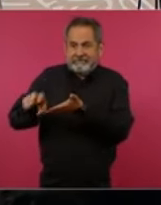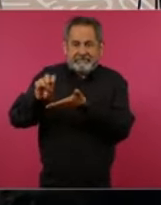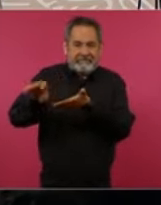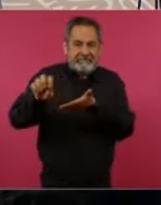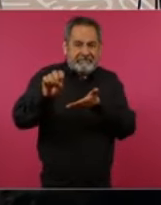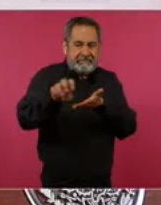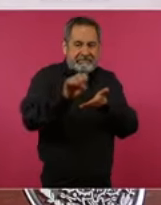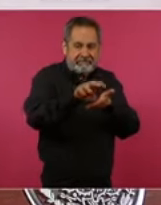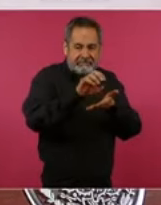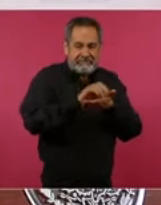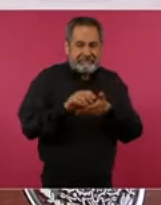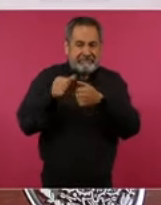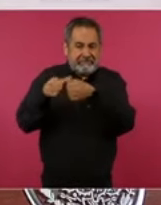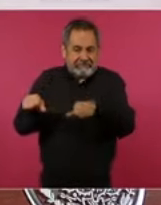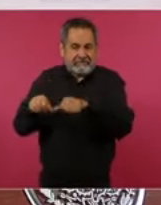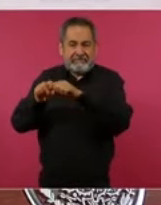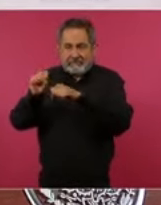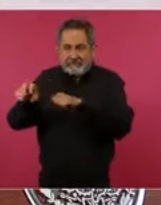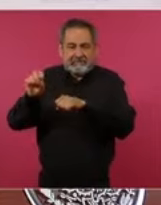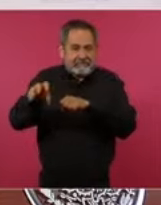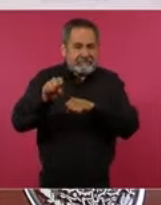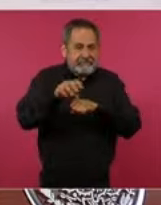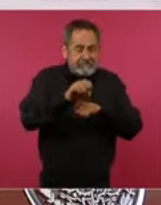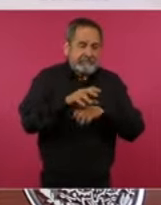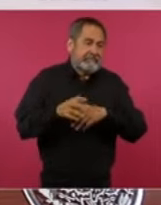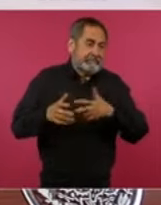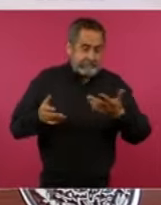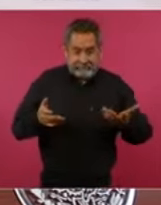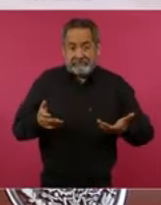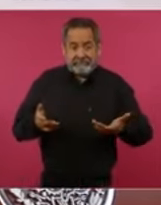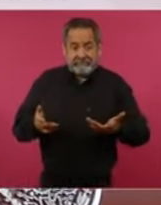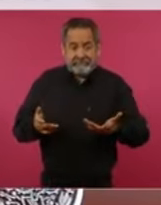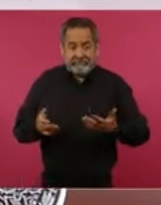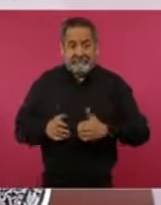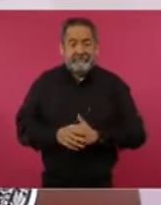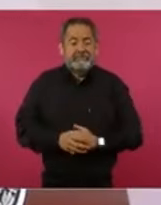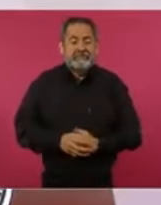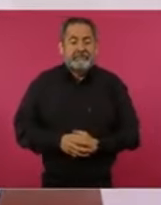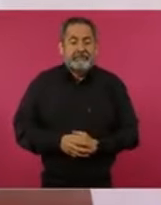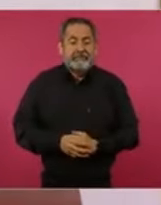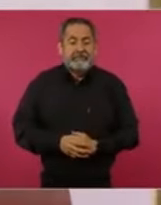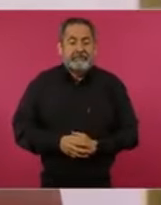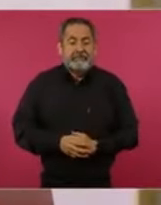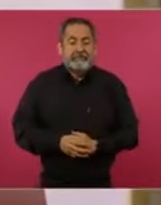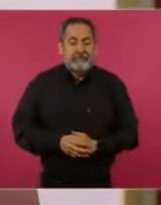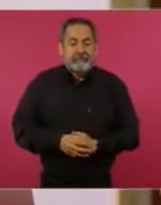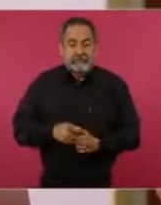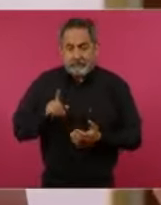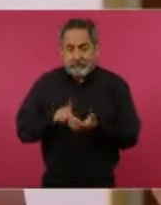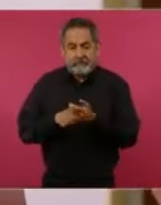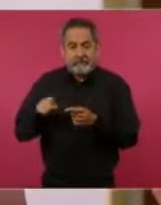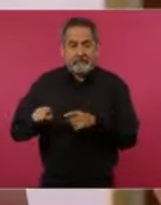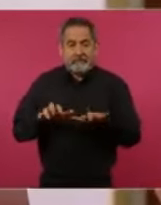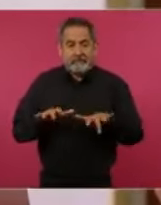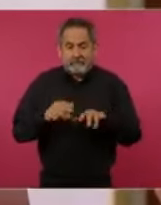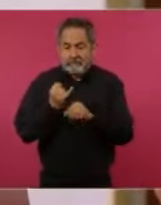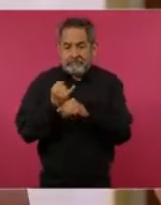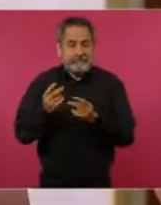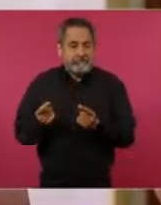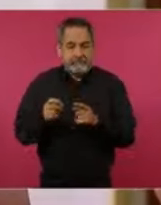hay que mantener activo el sistema,